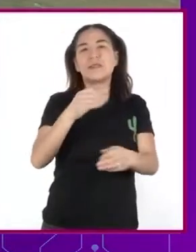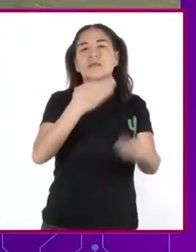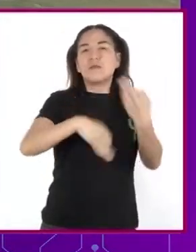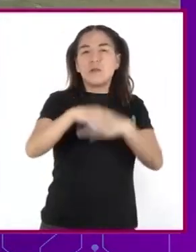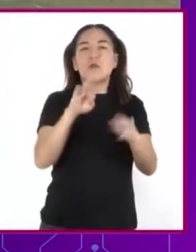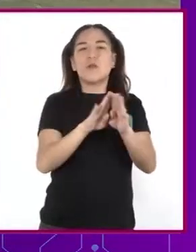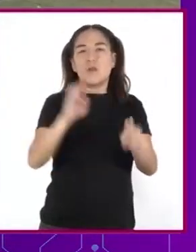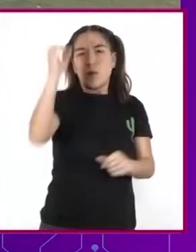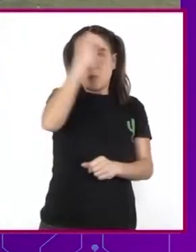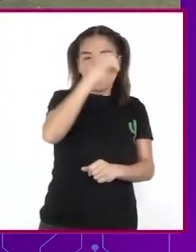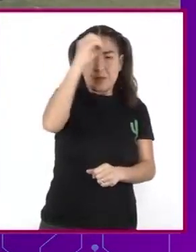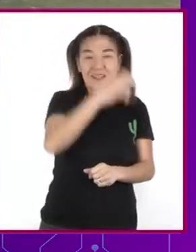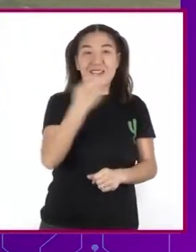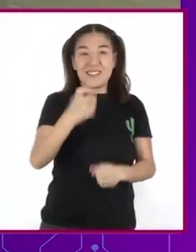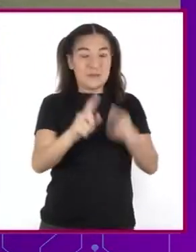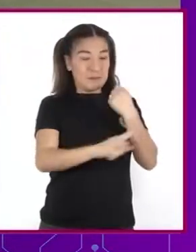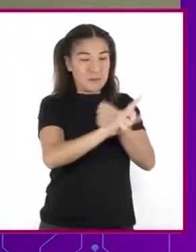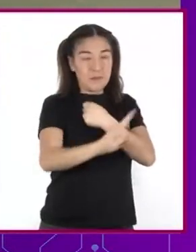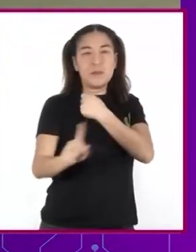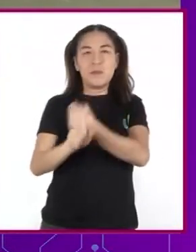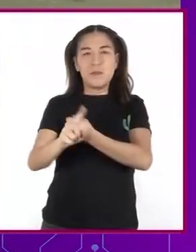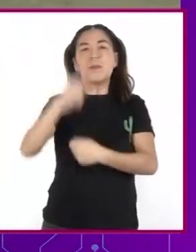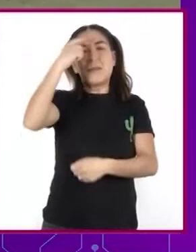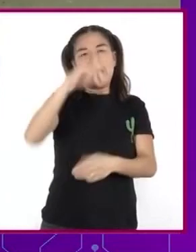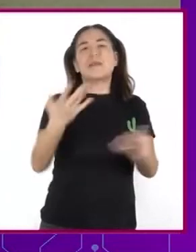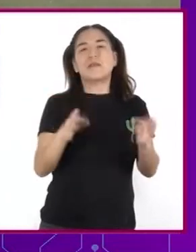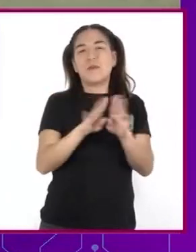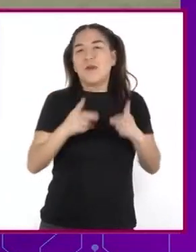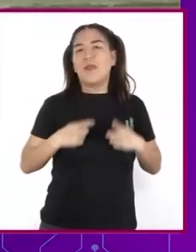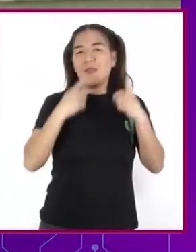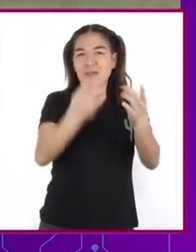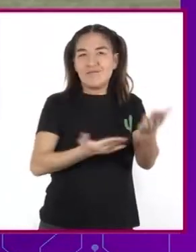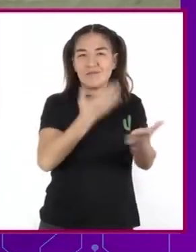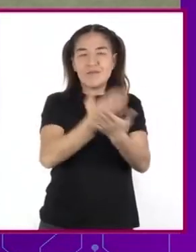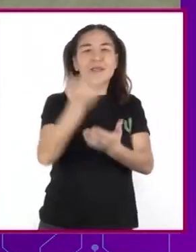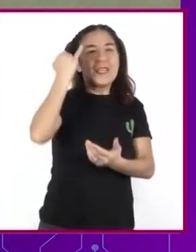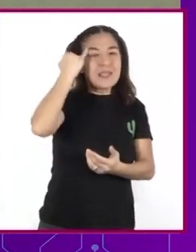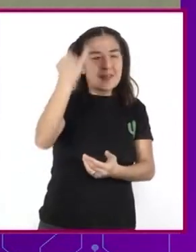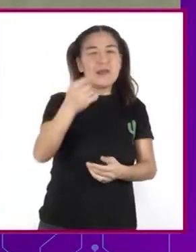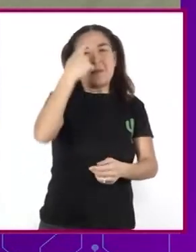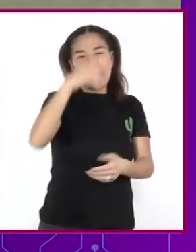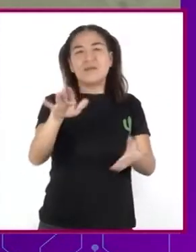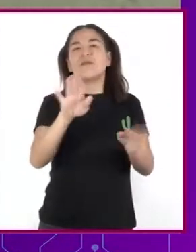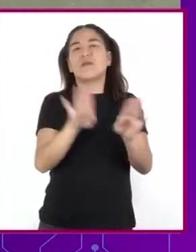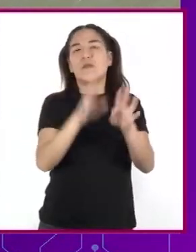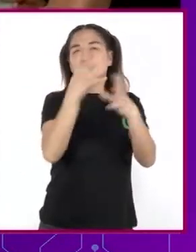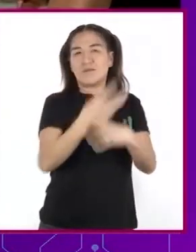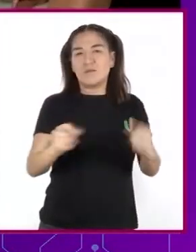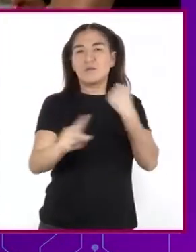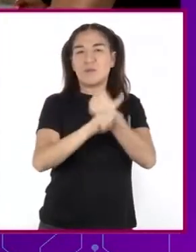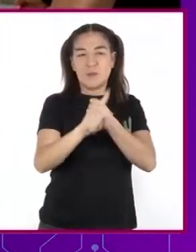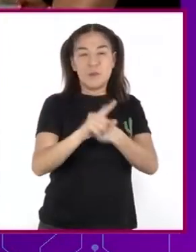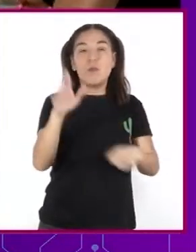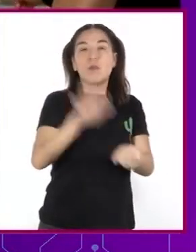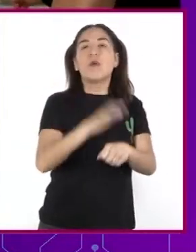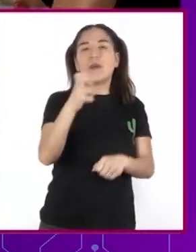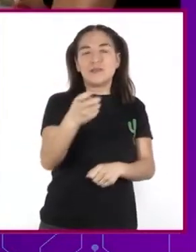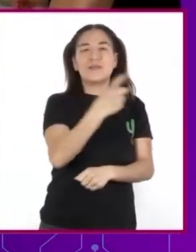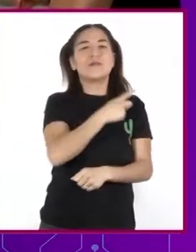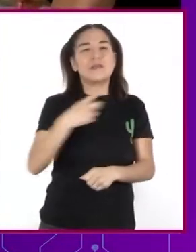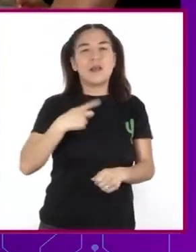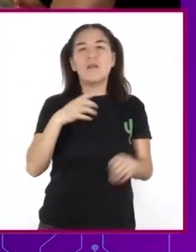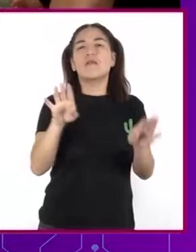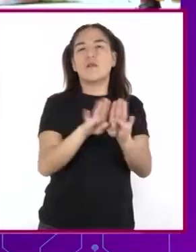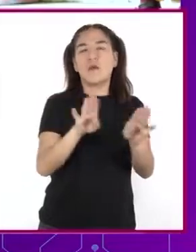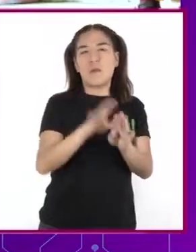Las partes En conflicto Aprenden a generar Ideas innovadoras Para resolver El conflicto Por ello Se facilita El cumplimiento De los